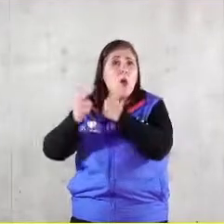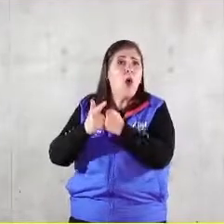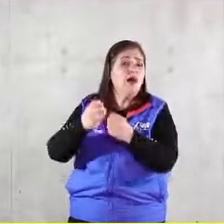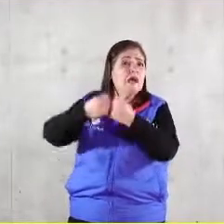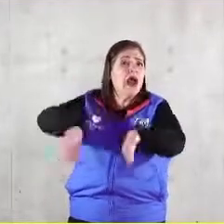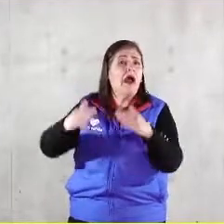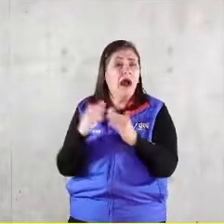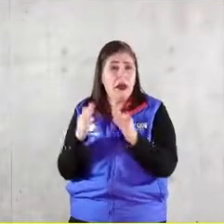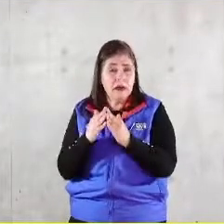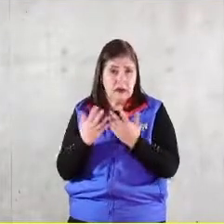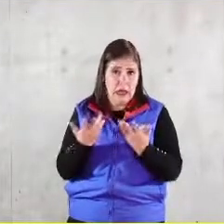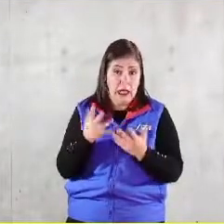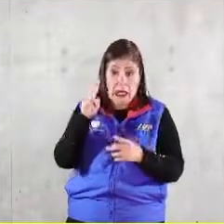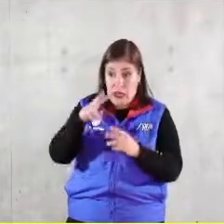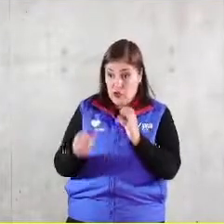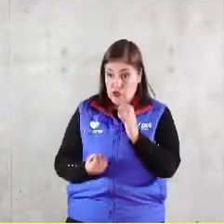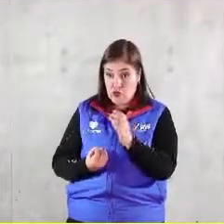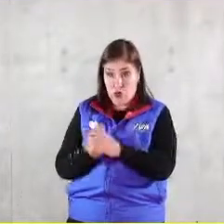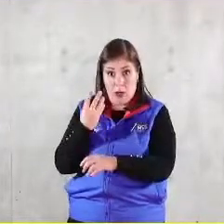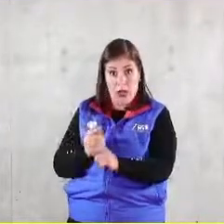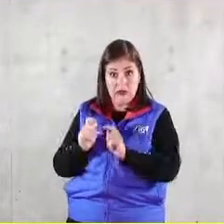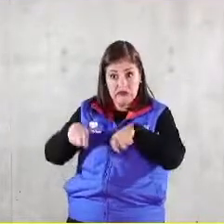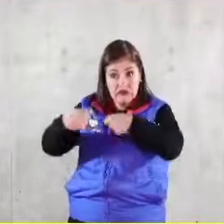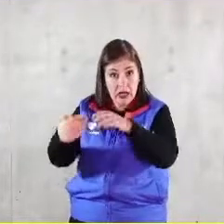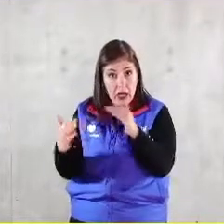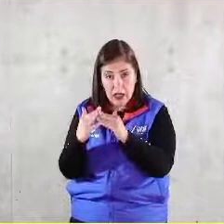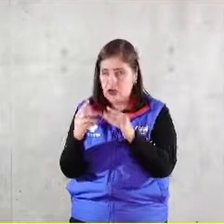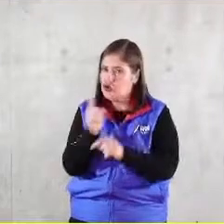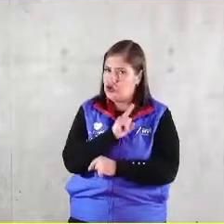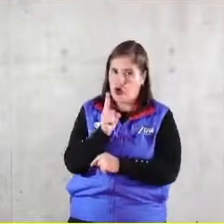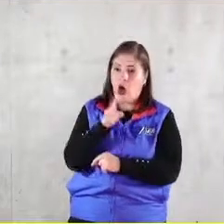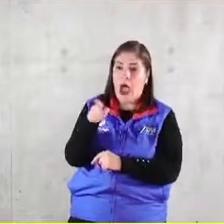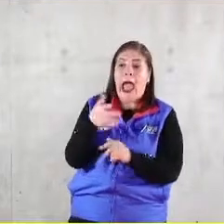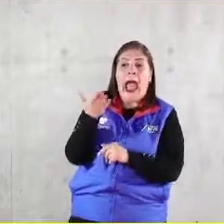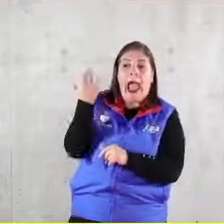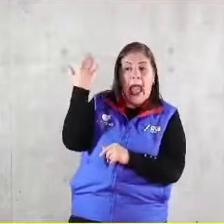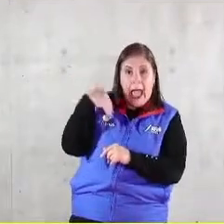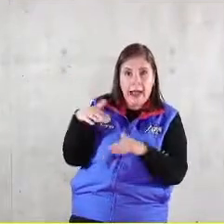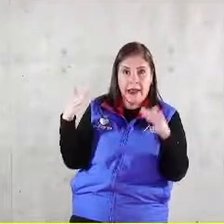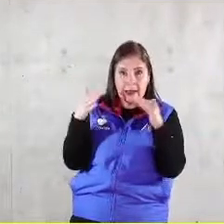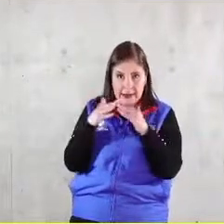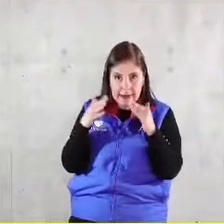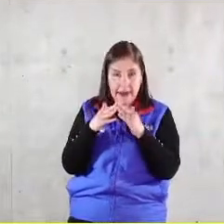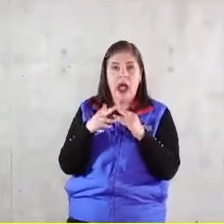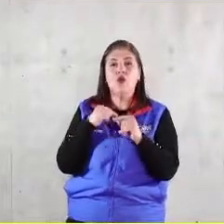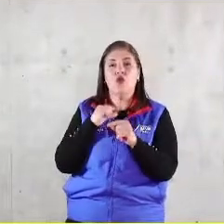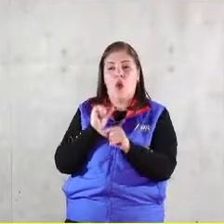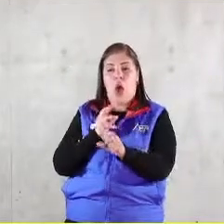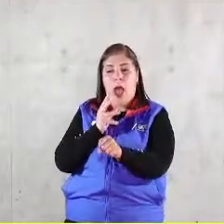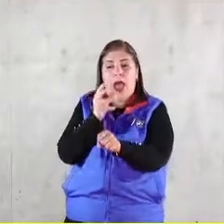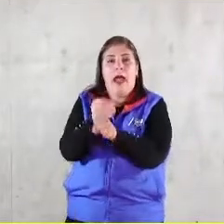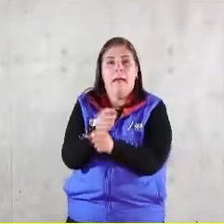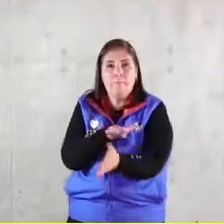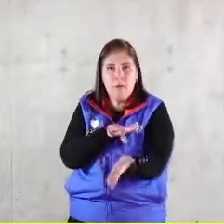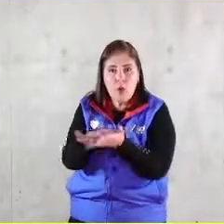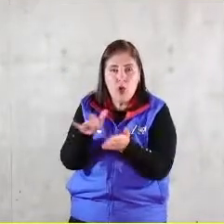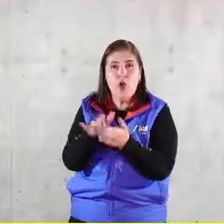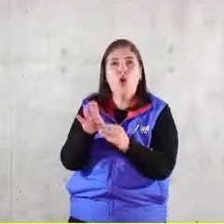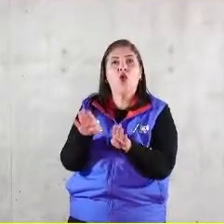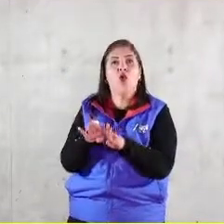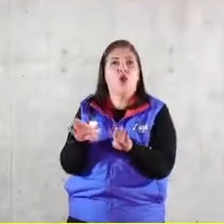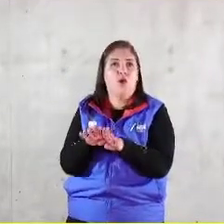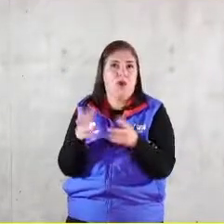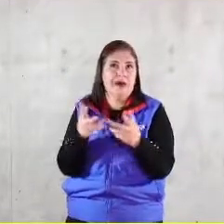porque no le construye una casa nueva le ayudo a reponer la que tenía fíjense como la intervención es en la medida en que el otro lo